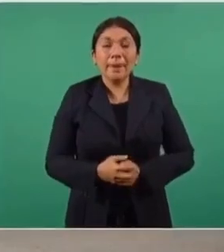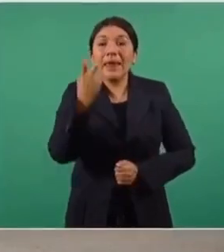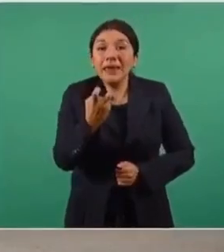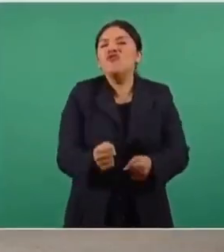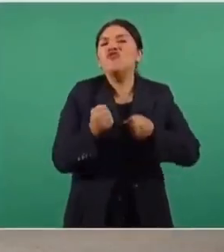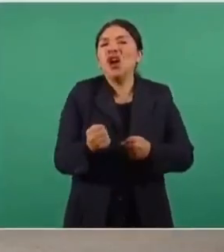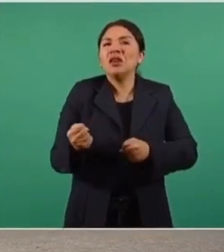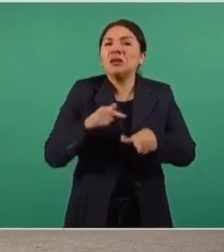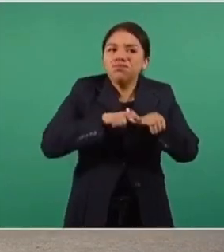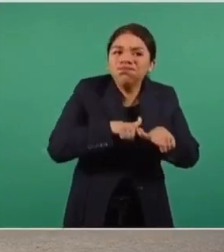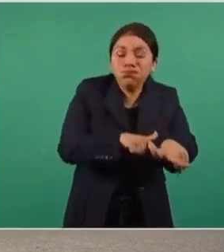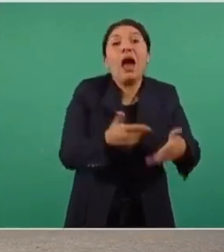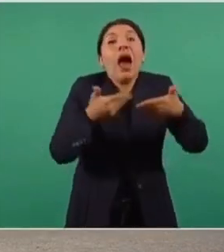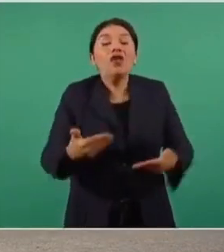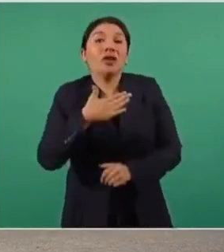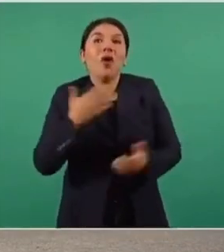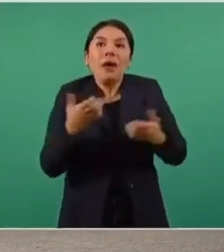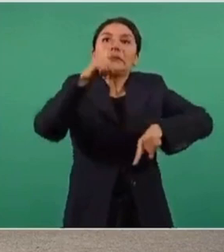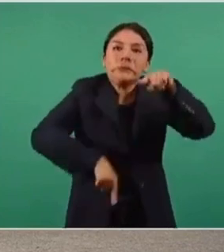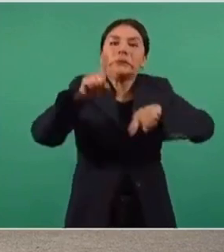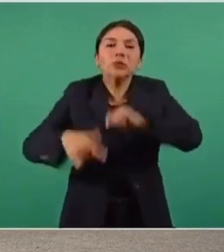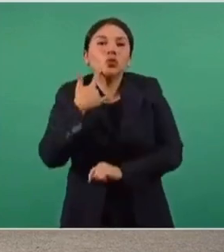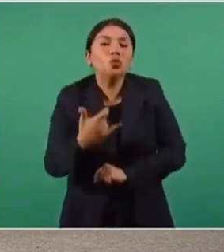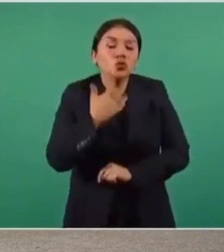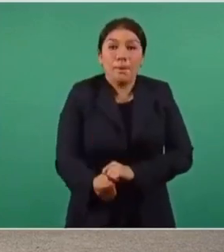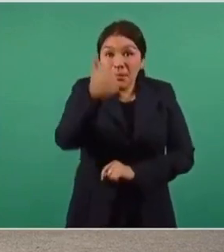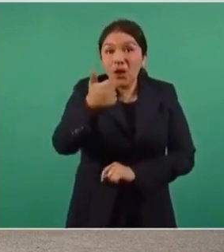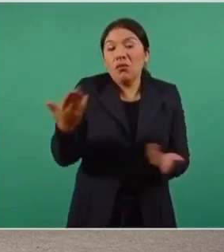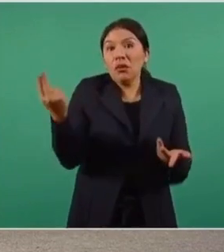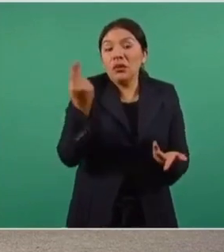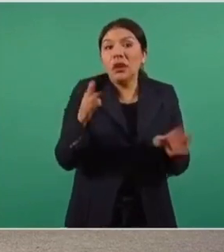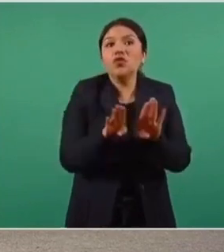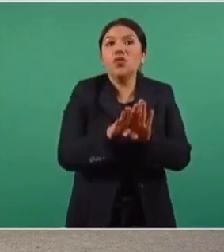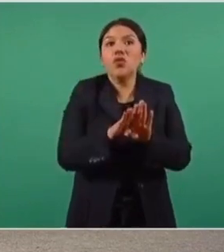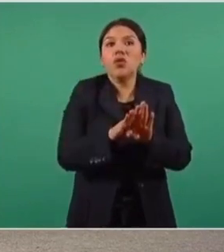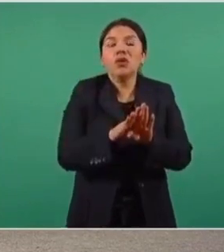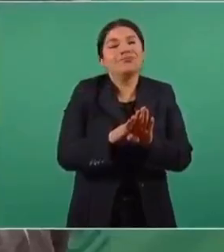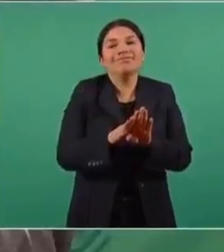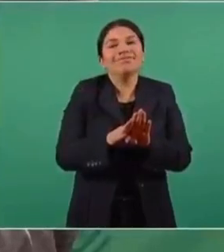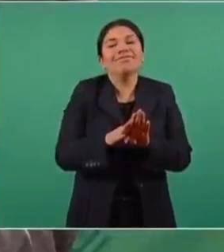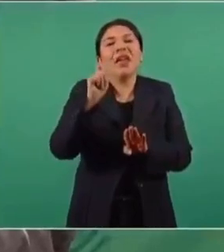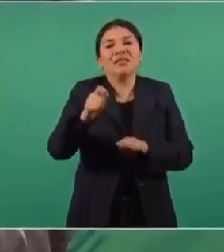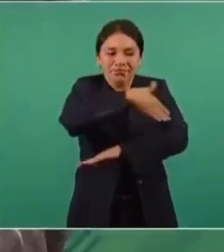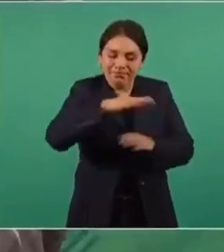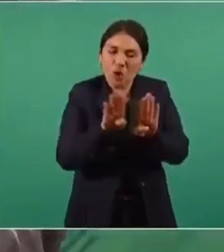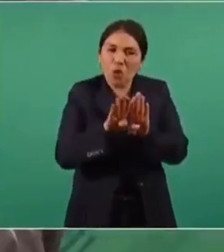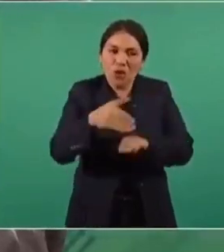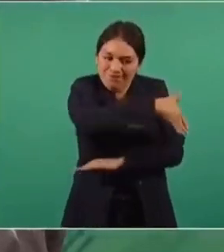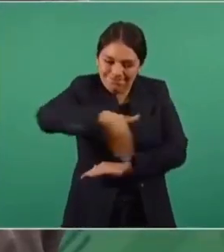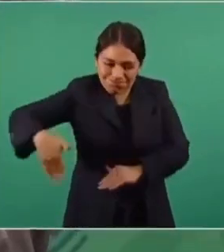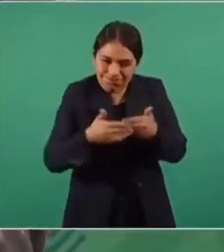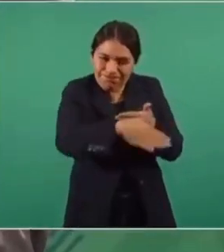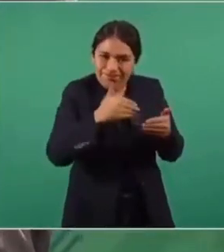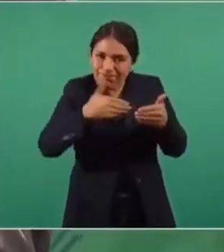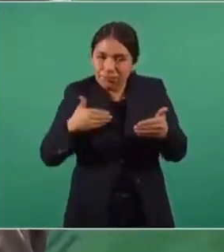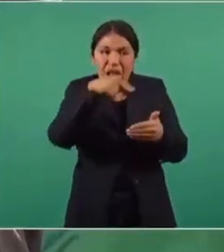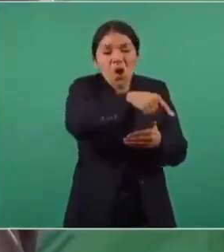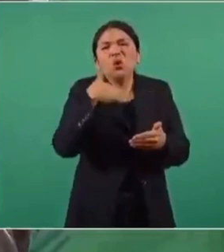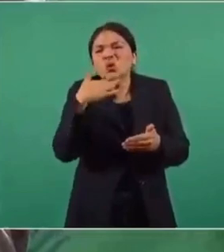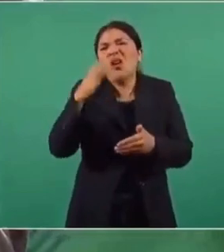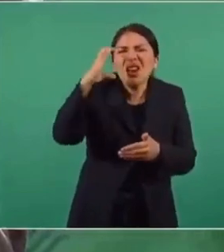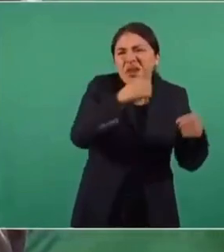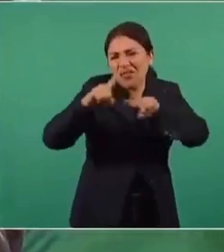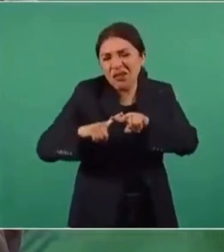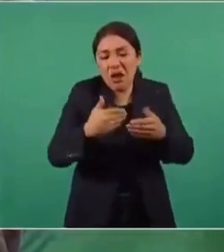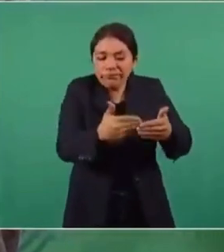Entonces se arraigó. Y ahora estábamos luchando. Primero, pues para que haya una línea divisoria, una frontera. Una cosa es la autoridad y otra cosa es la delincuencia.